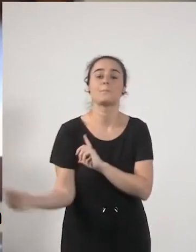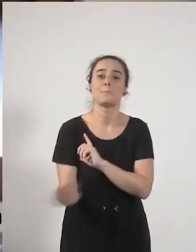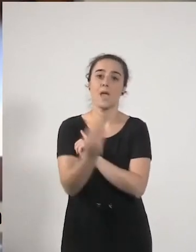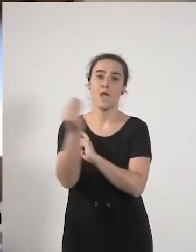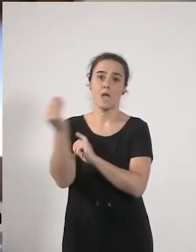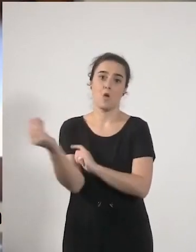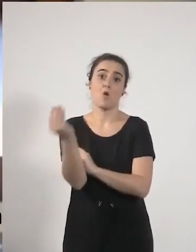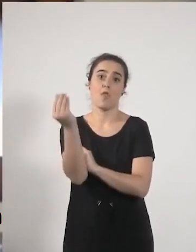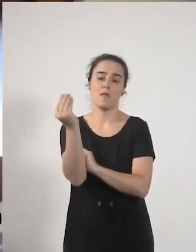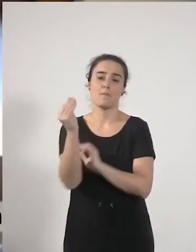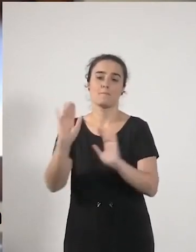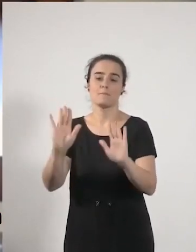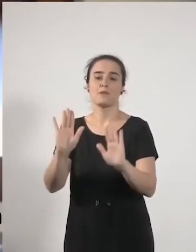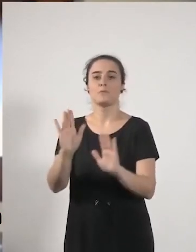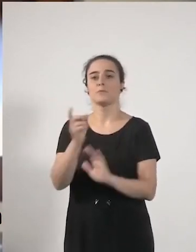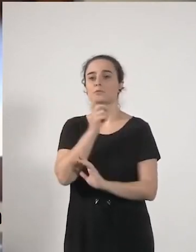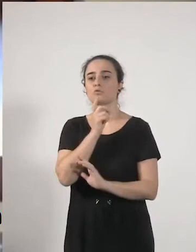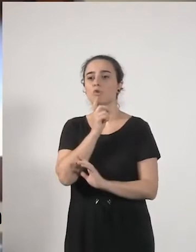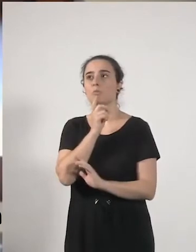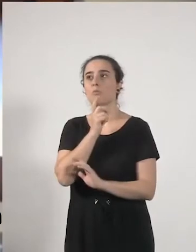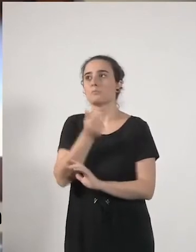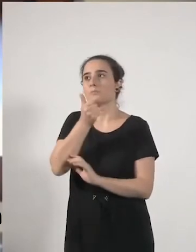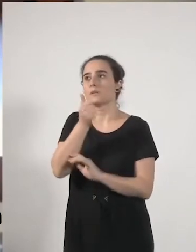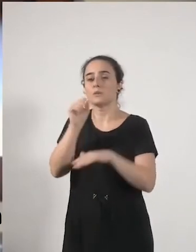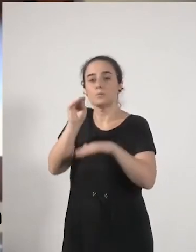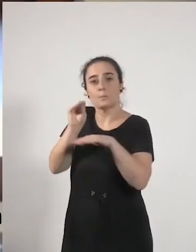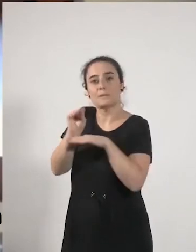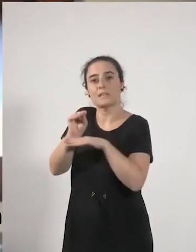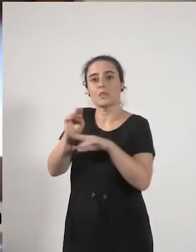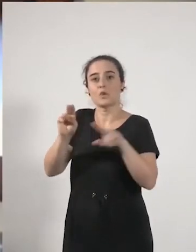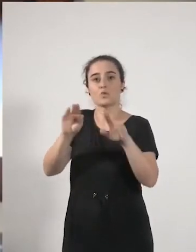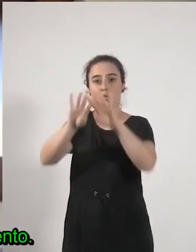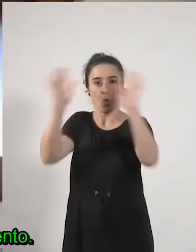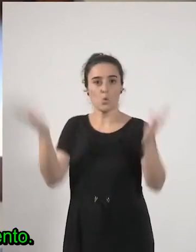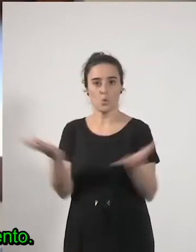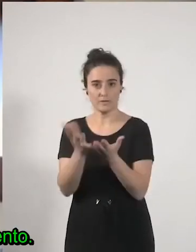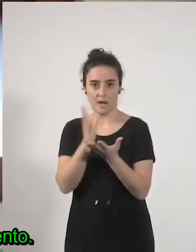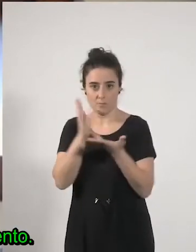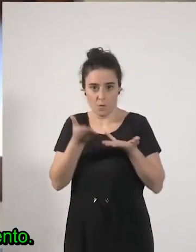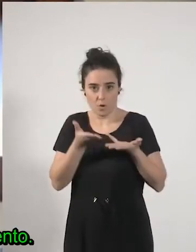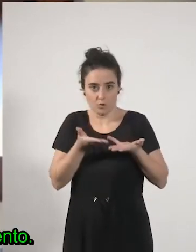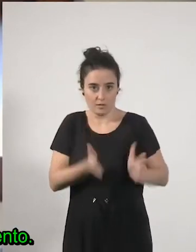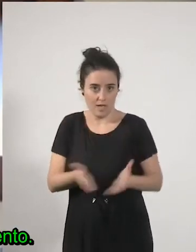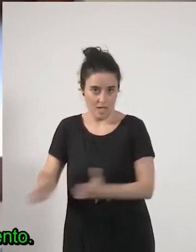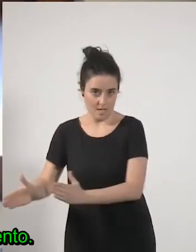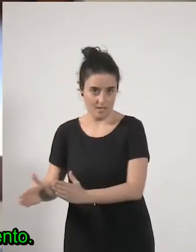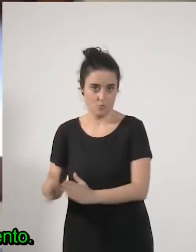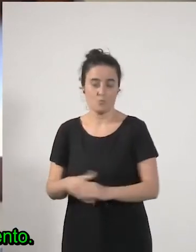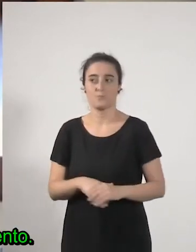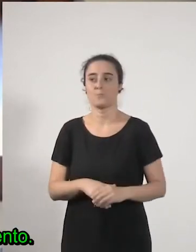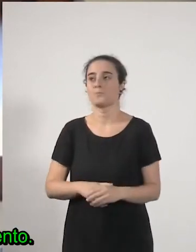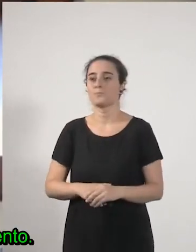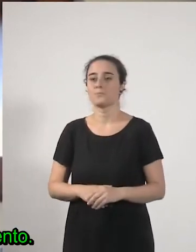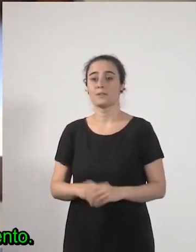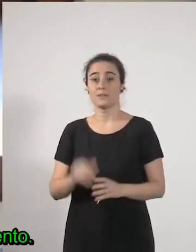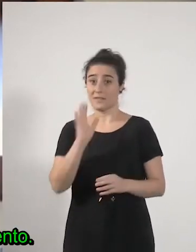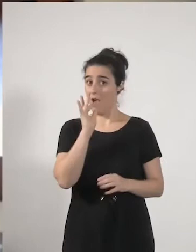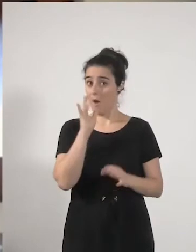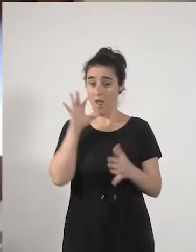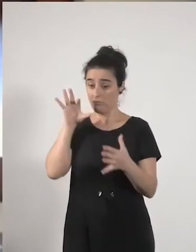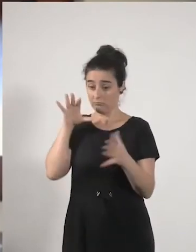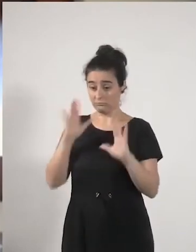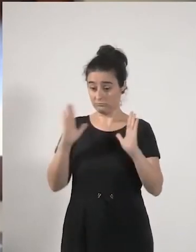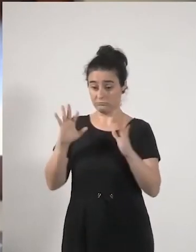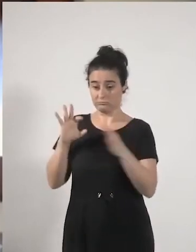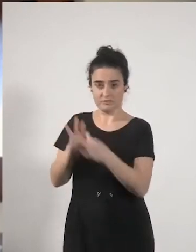en forma de una prestación universal por criatura porque fijaros ahora es que viene a cuento en este momento porque